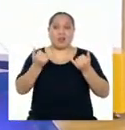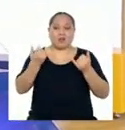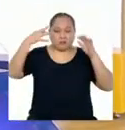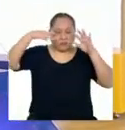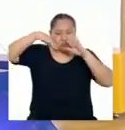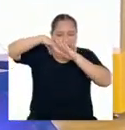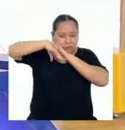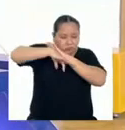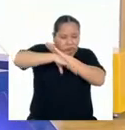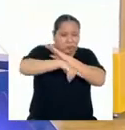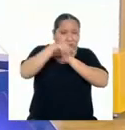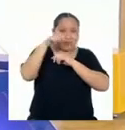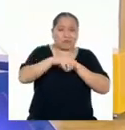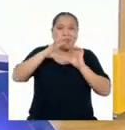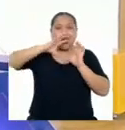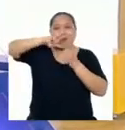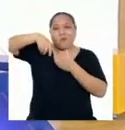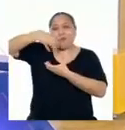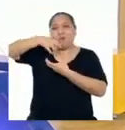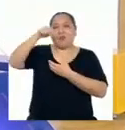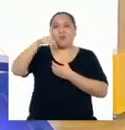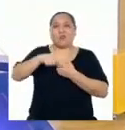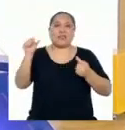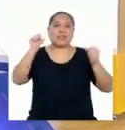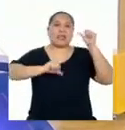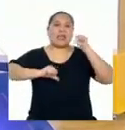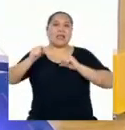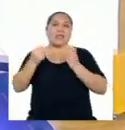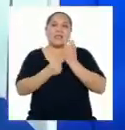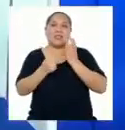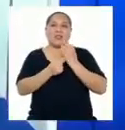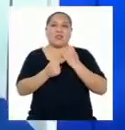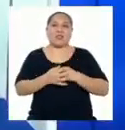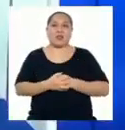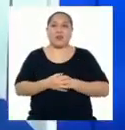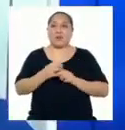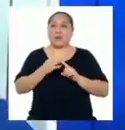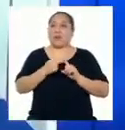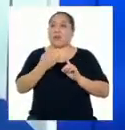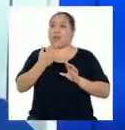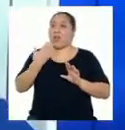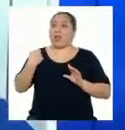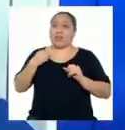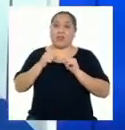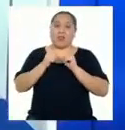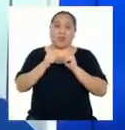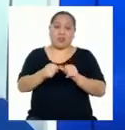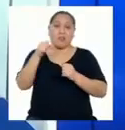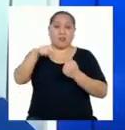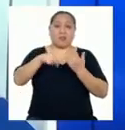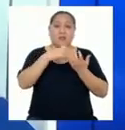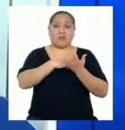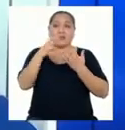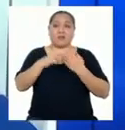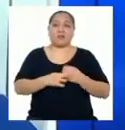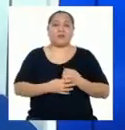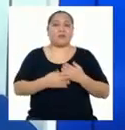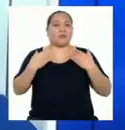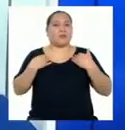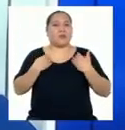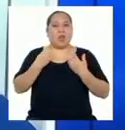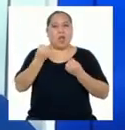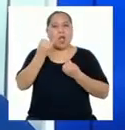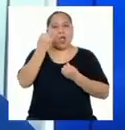sumergiremos en el mundo de la ciencia y tecnología. Pero antes de seguir con nuestro programa, tengo